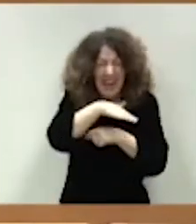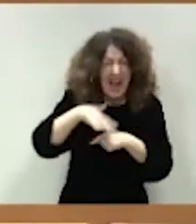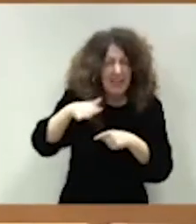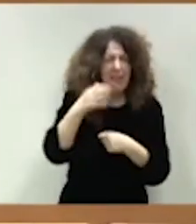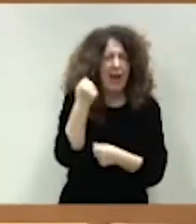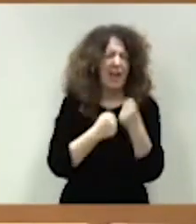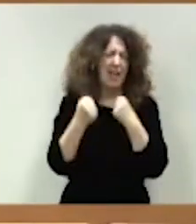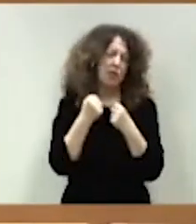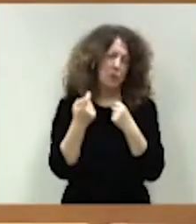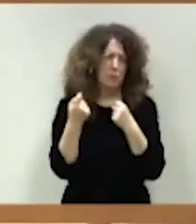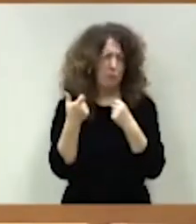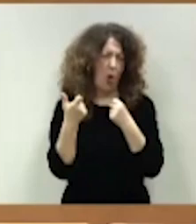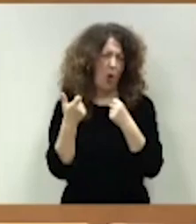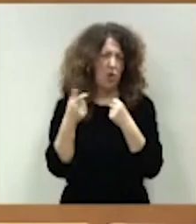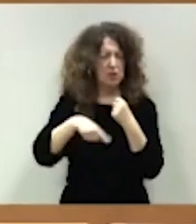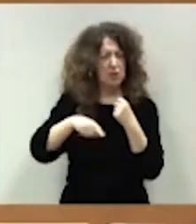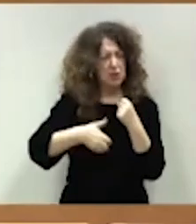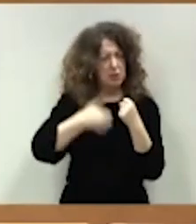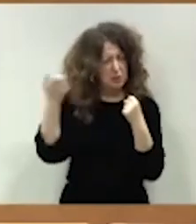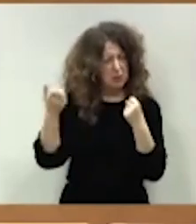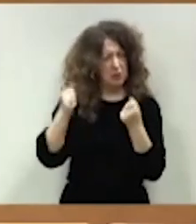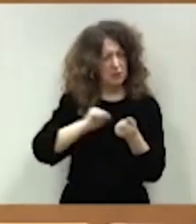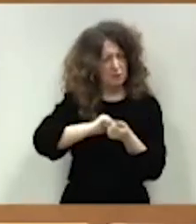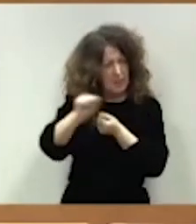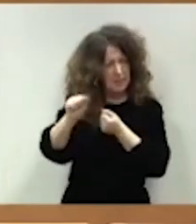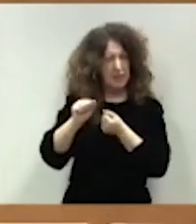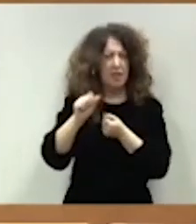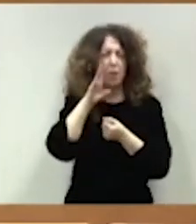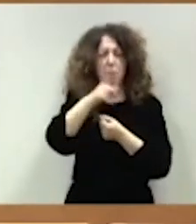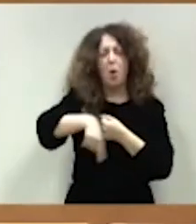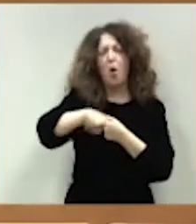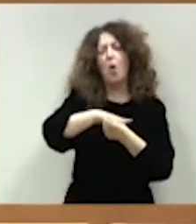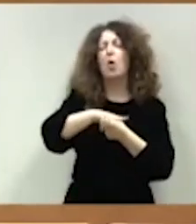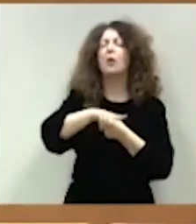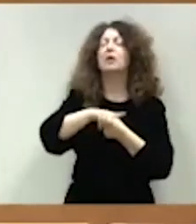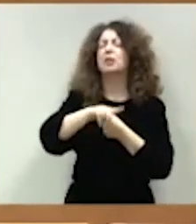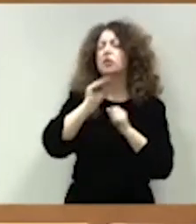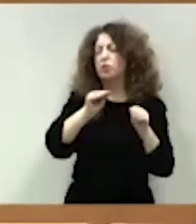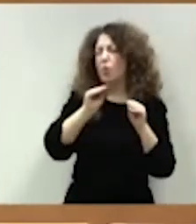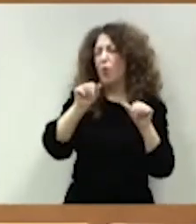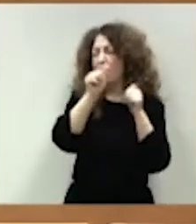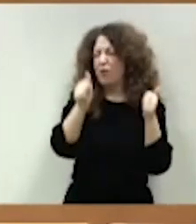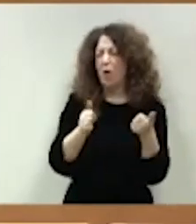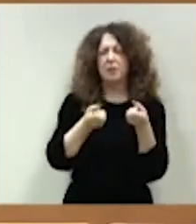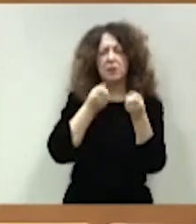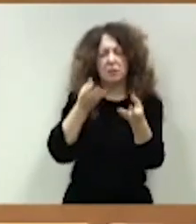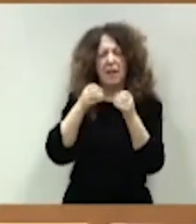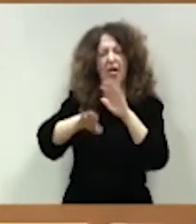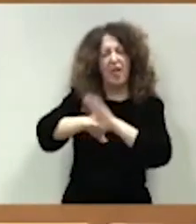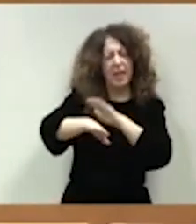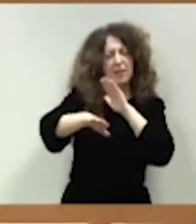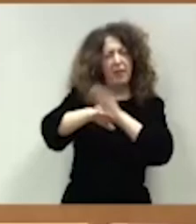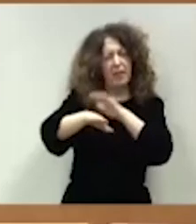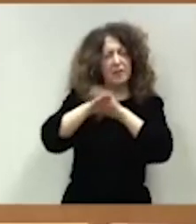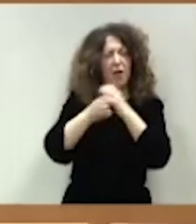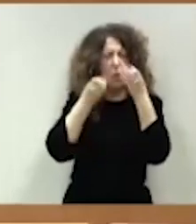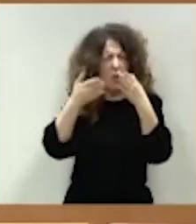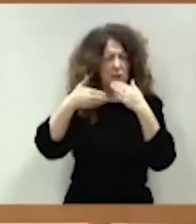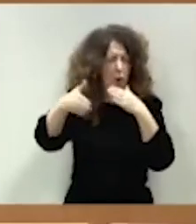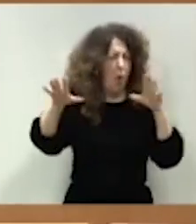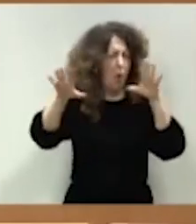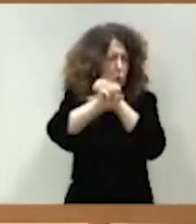el relato apocalíptico y agorero que practican desde la derecha y que nunca se cumple.